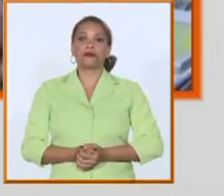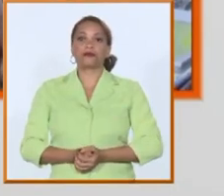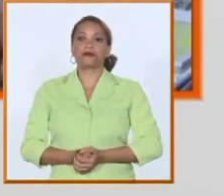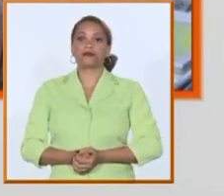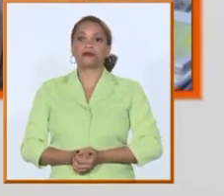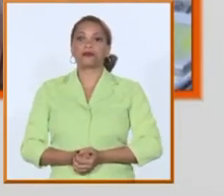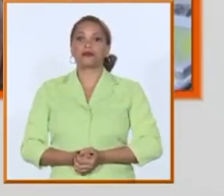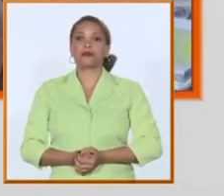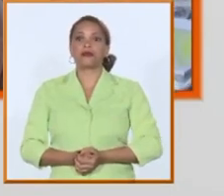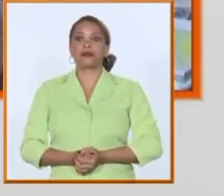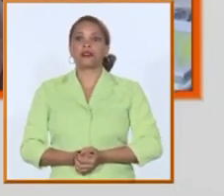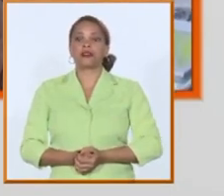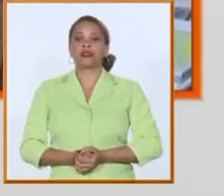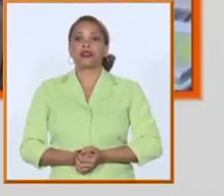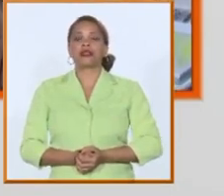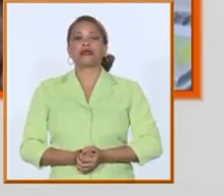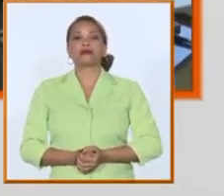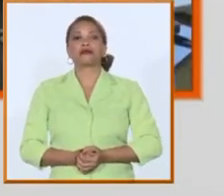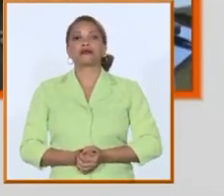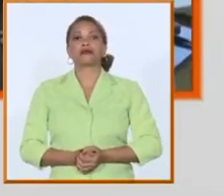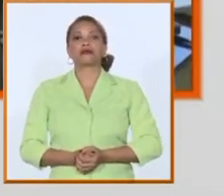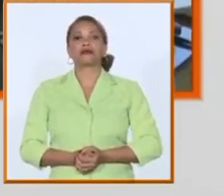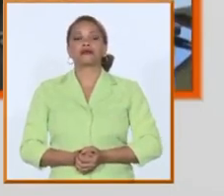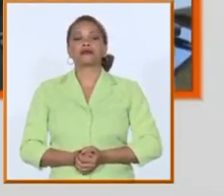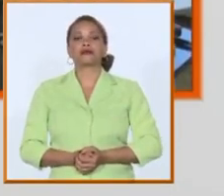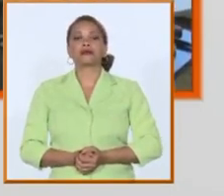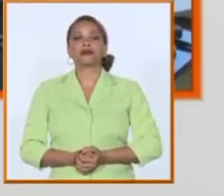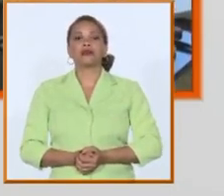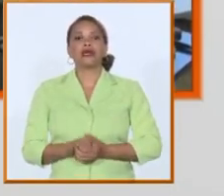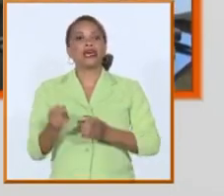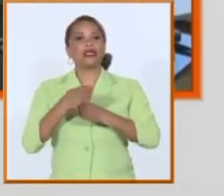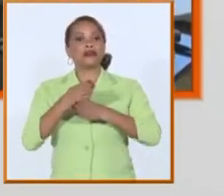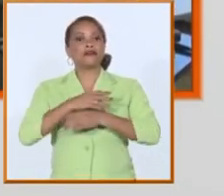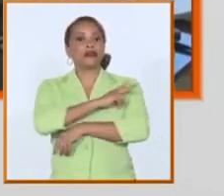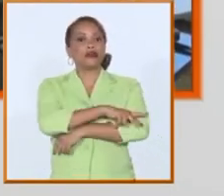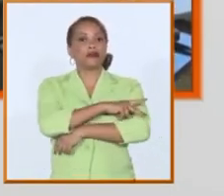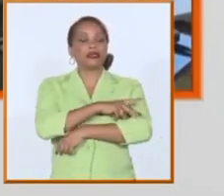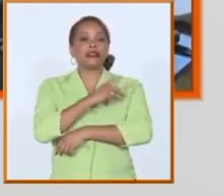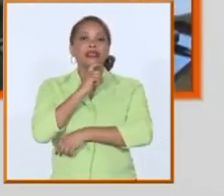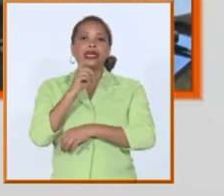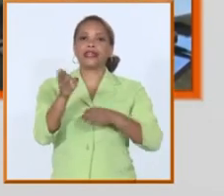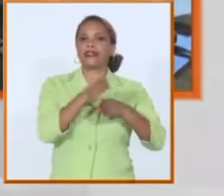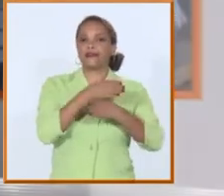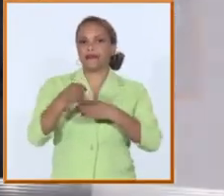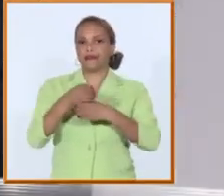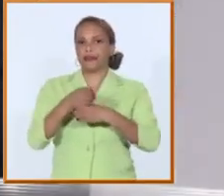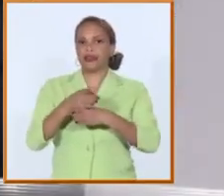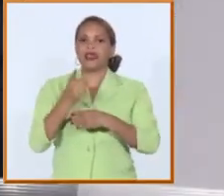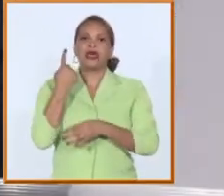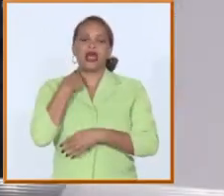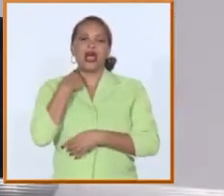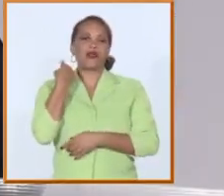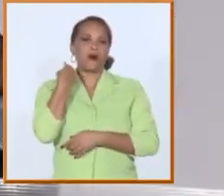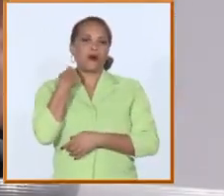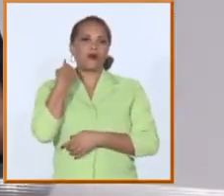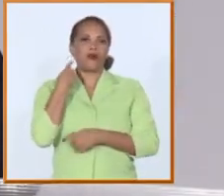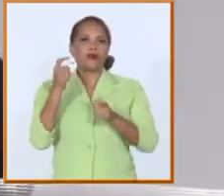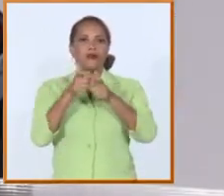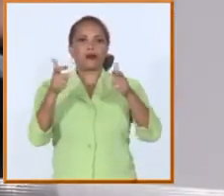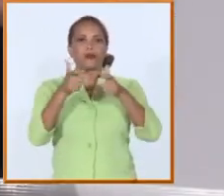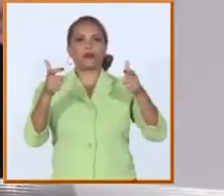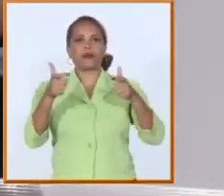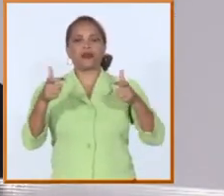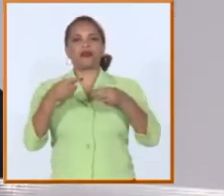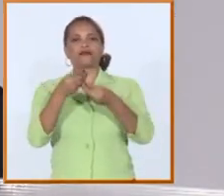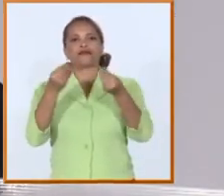ni en los países donde la educación superior es parte del negocio o sea todos los años lo incrementamos por supuesto